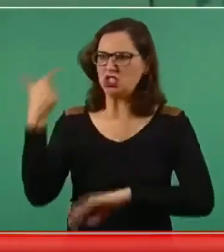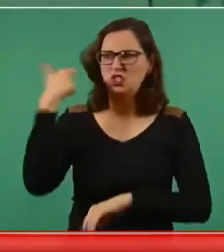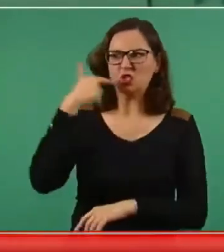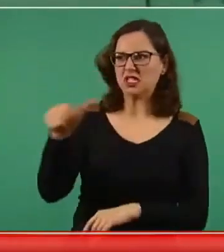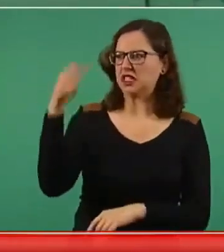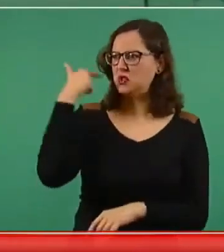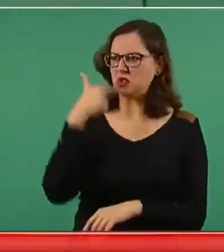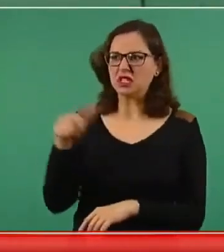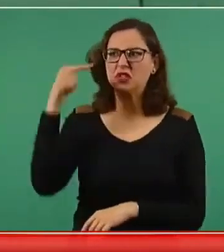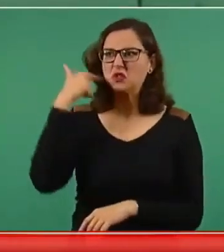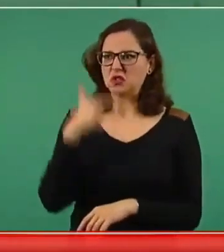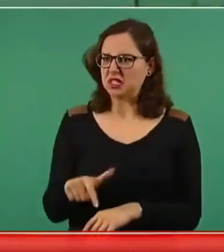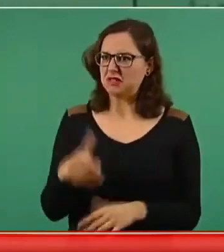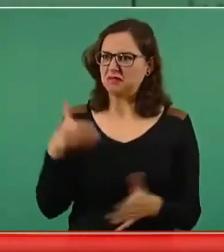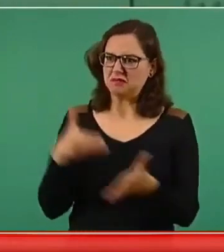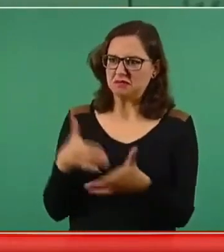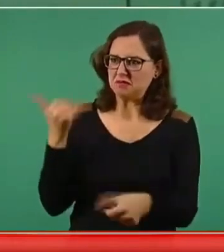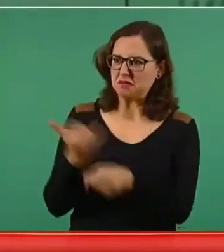capítulo.